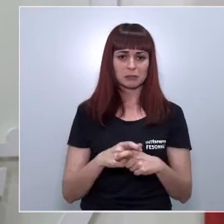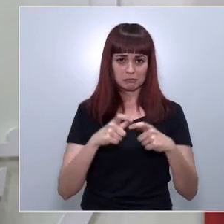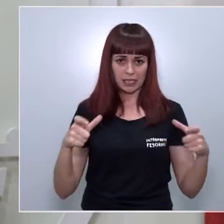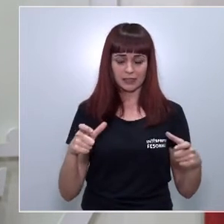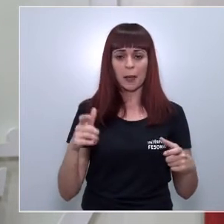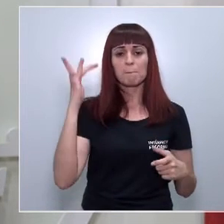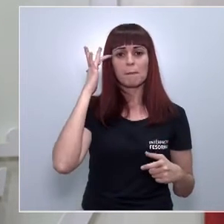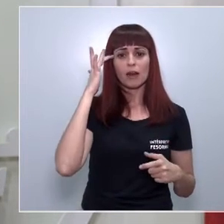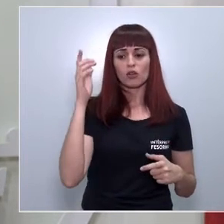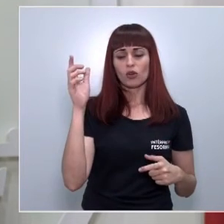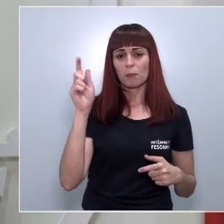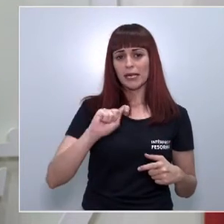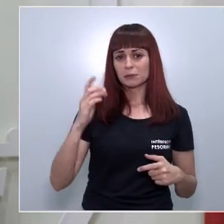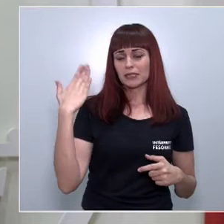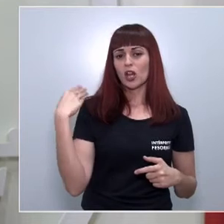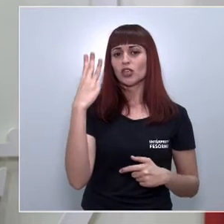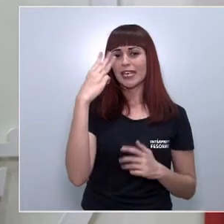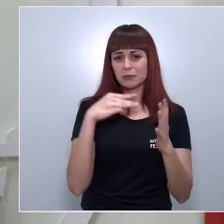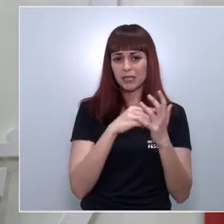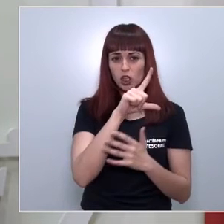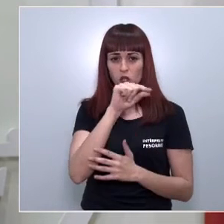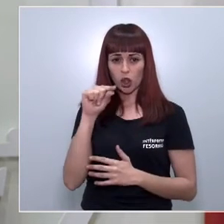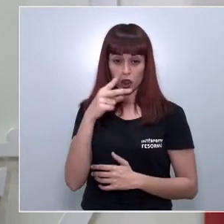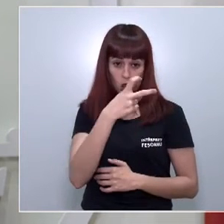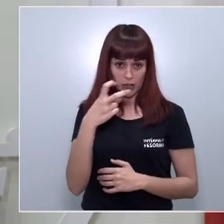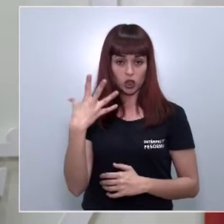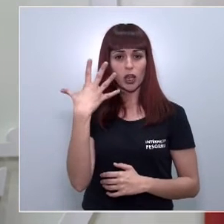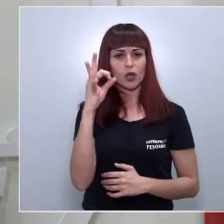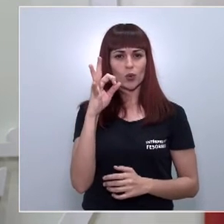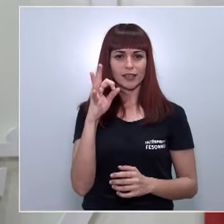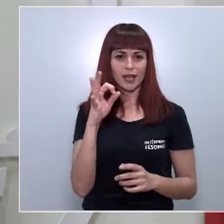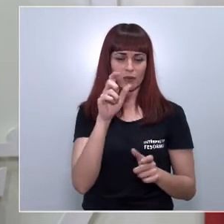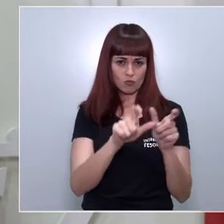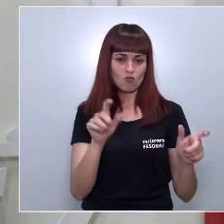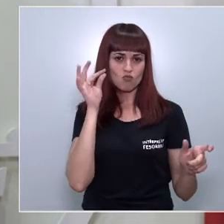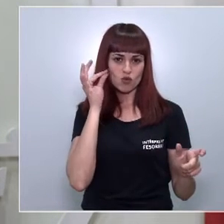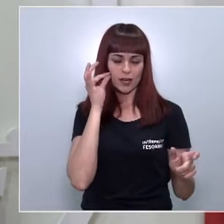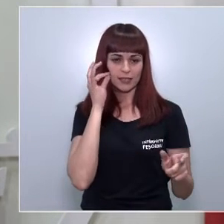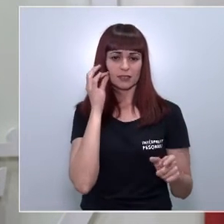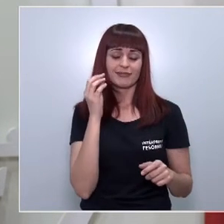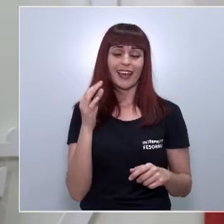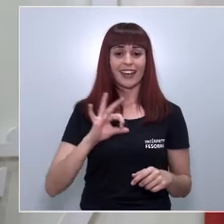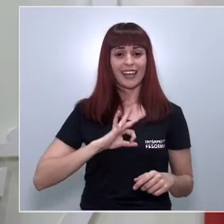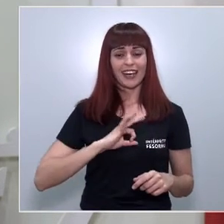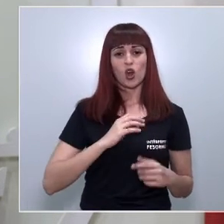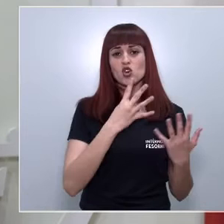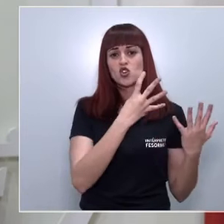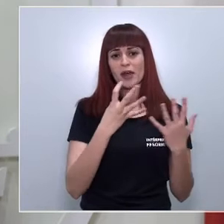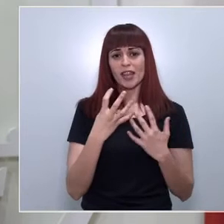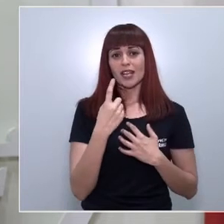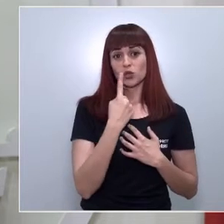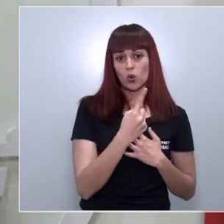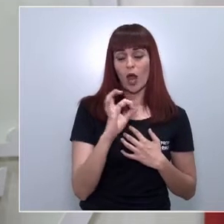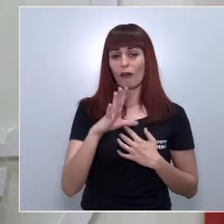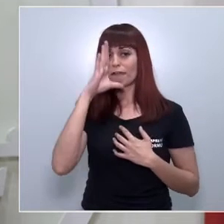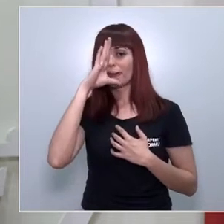ascendieron a 3.250 frente a las 901 de enero o a las 788 de